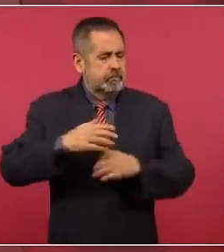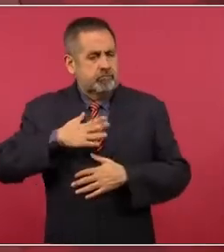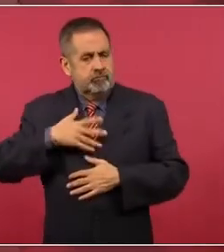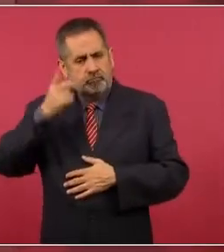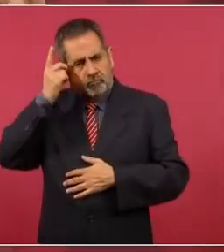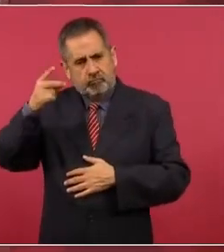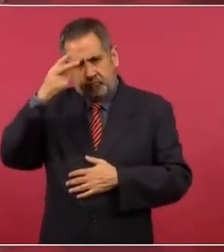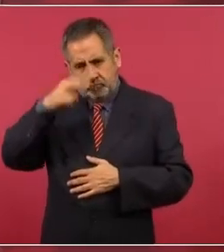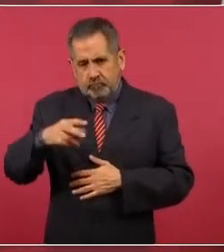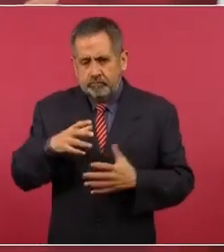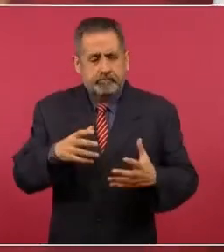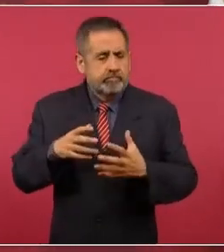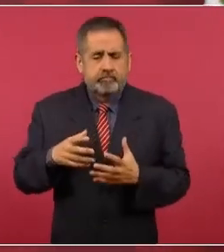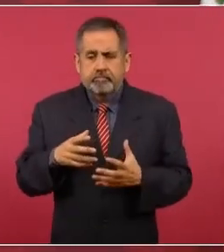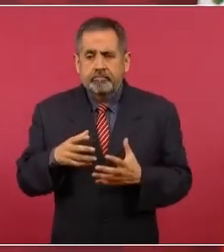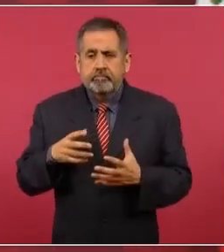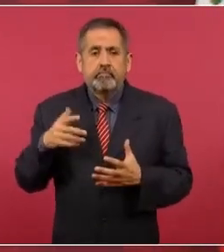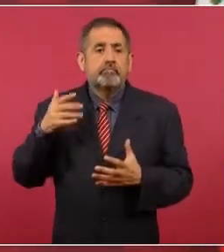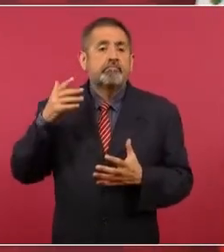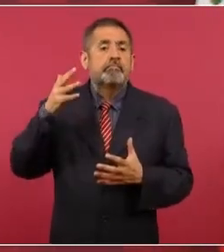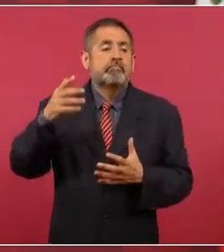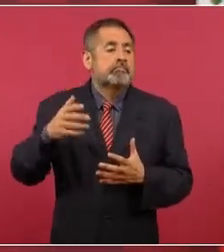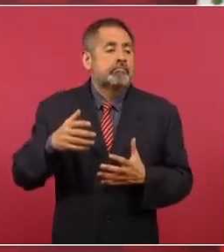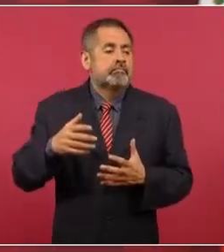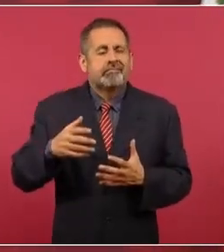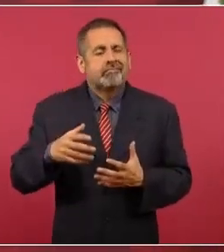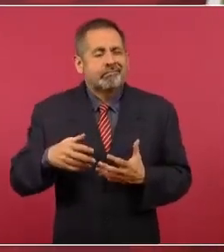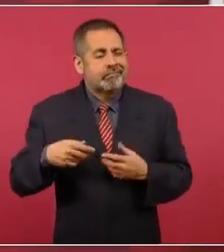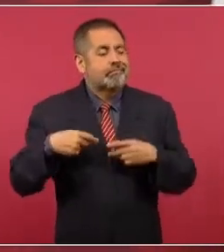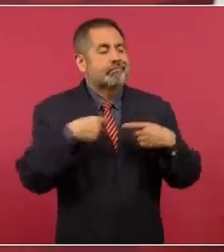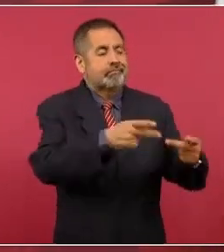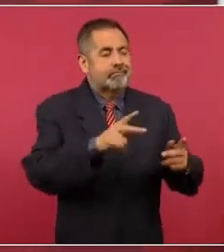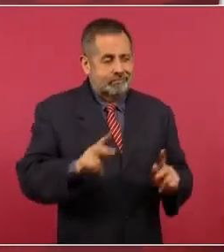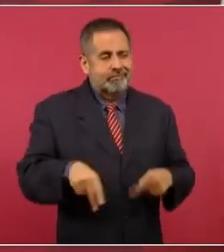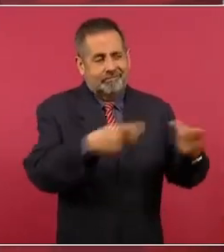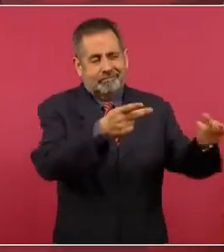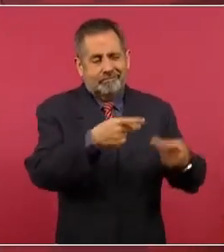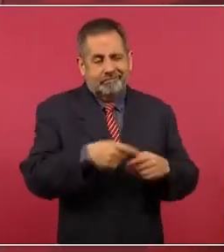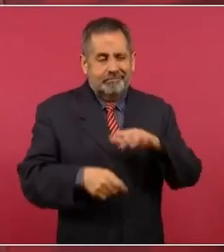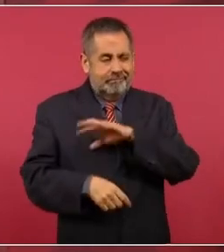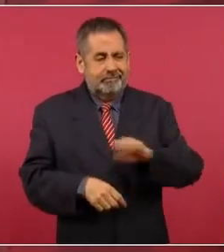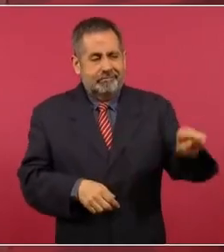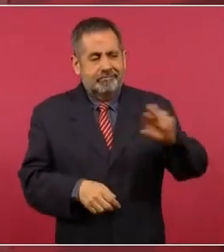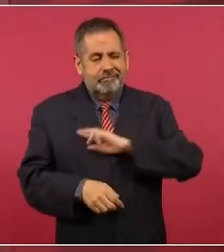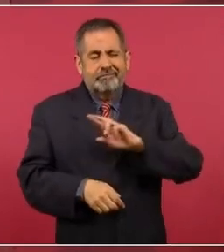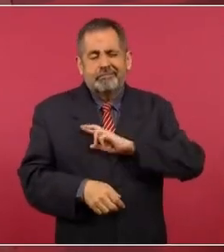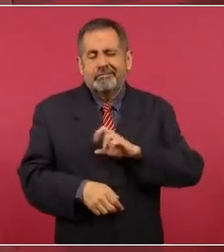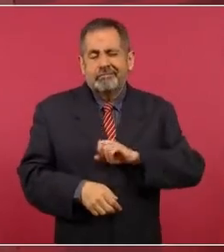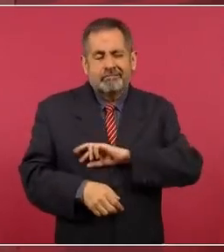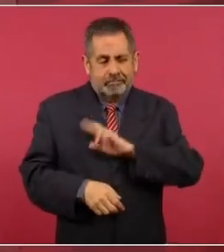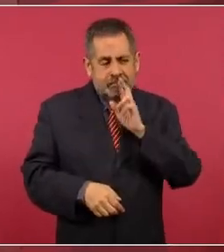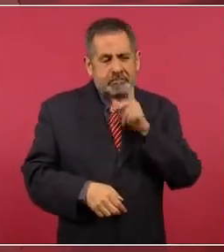volvió a entregar a particulares.